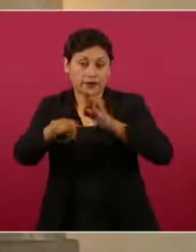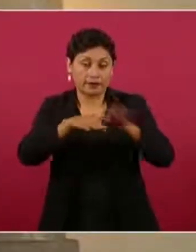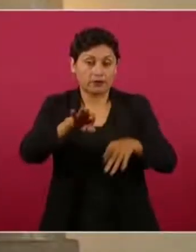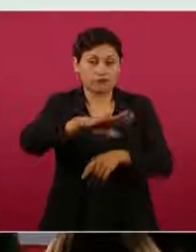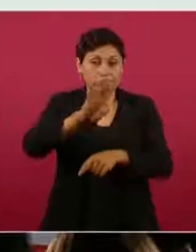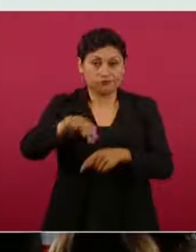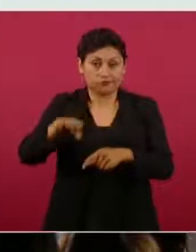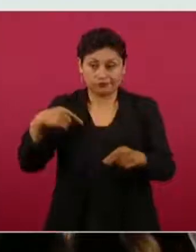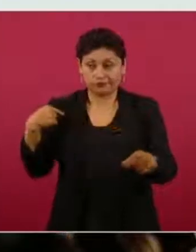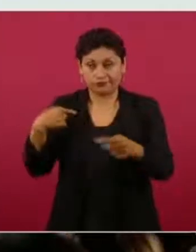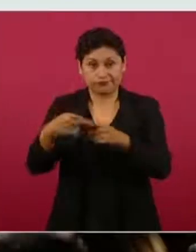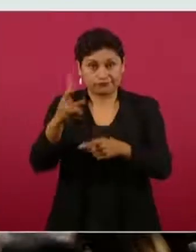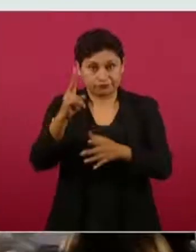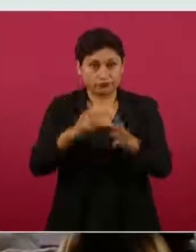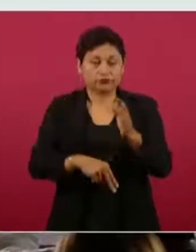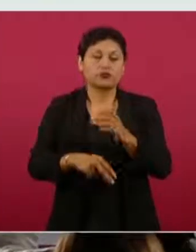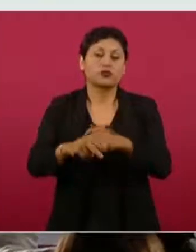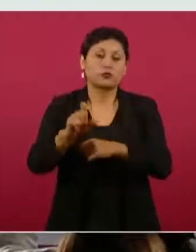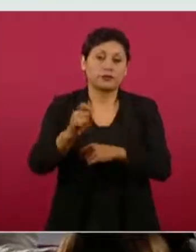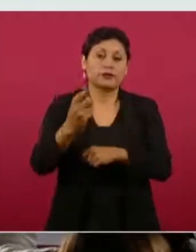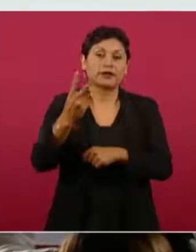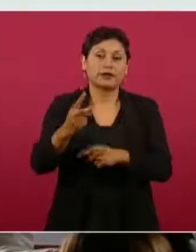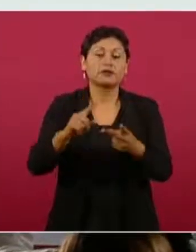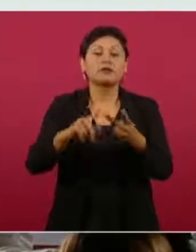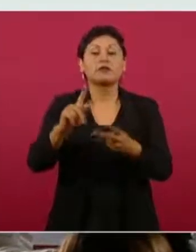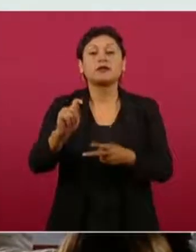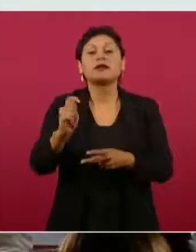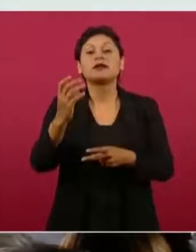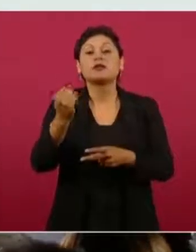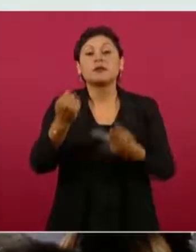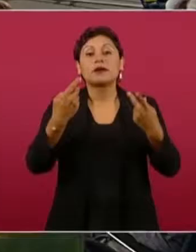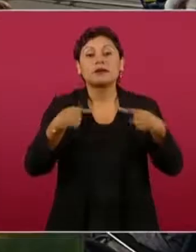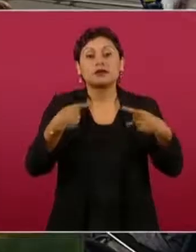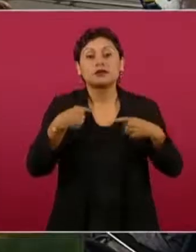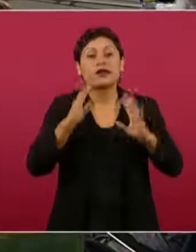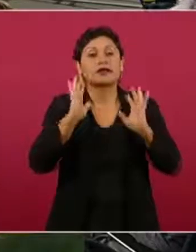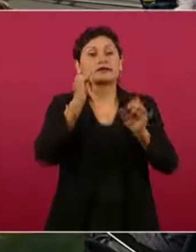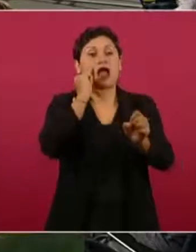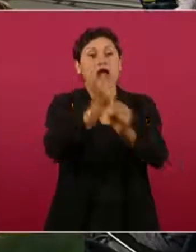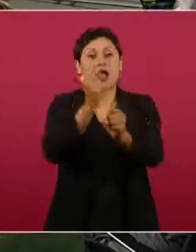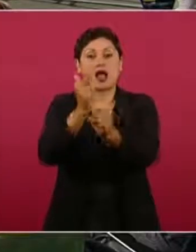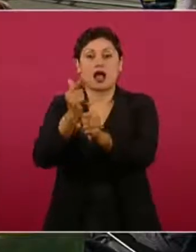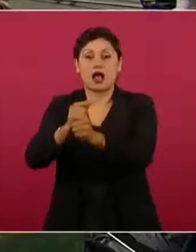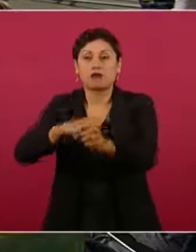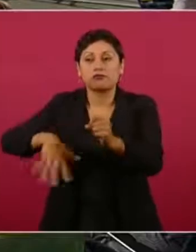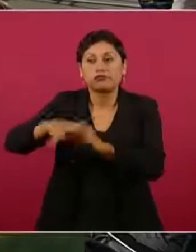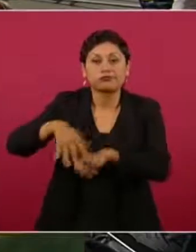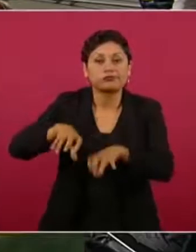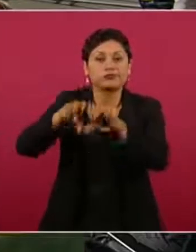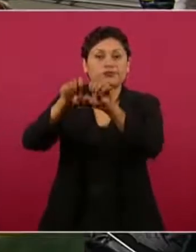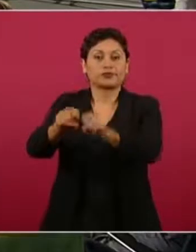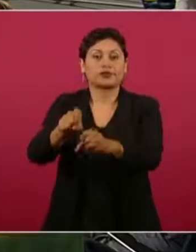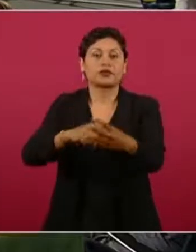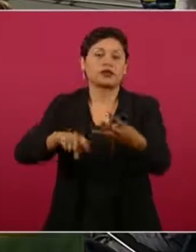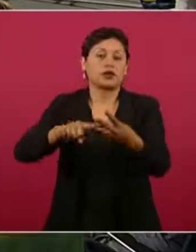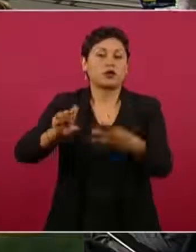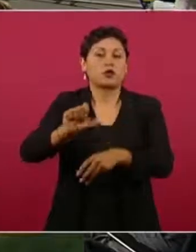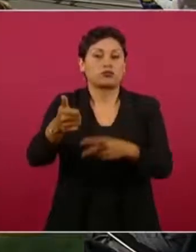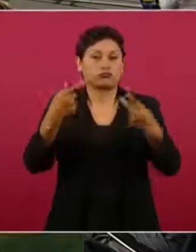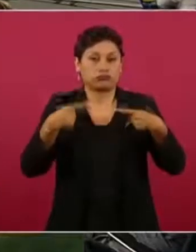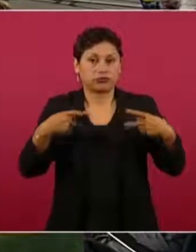año. Hay 29 detenidos o buscados y 21 vinculados a proceso penal. Siguiente.